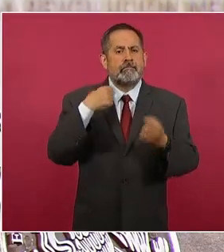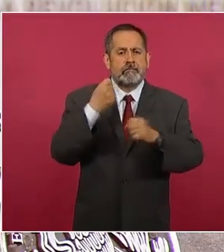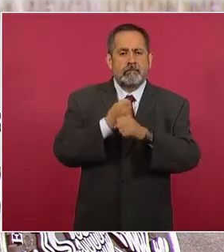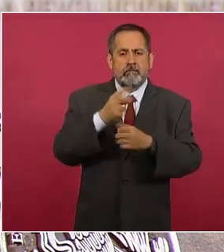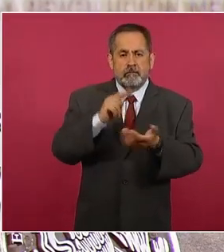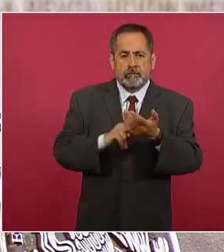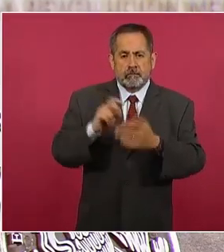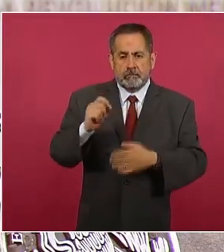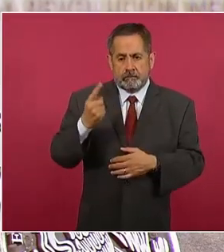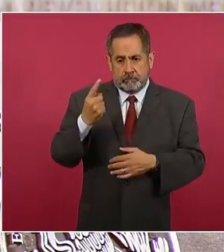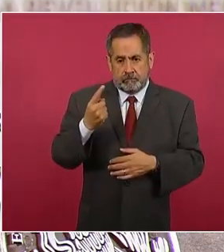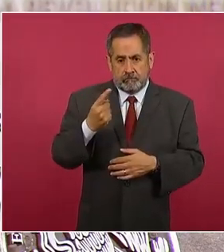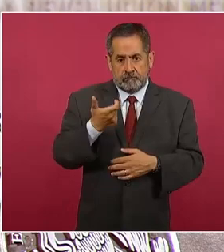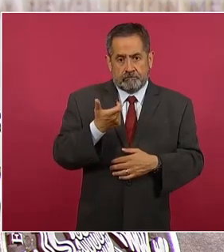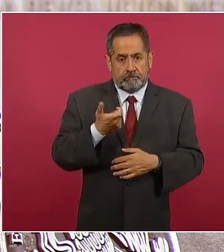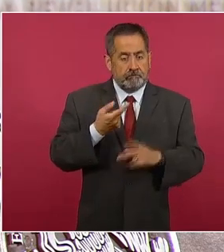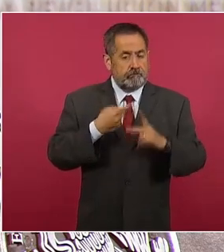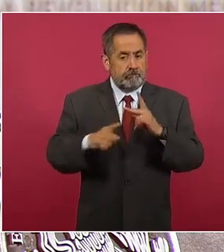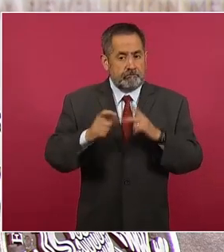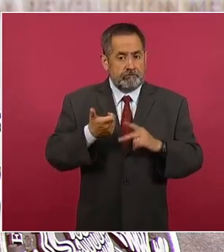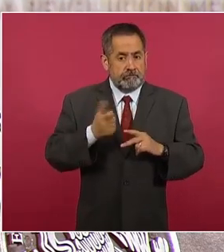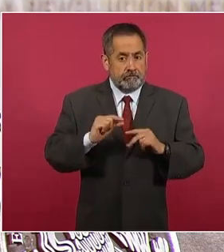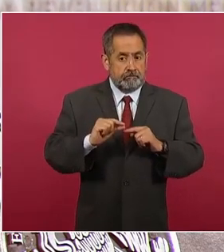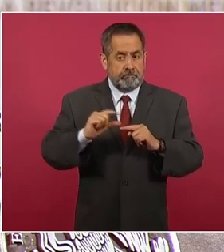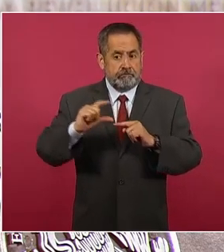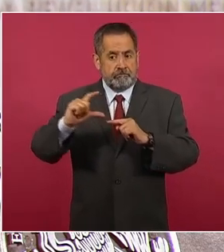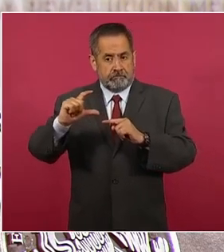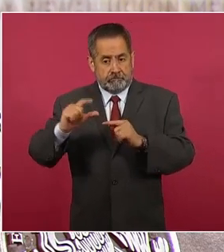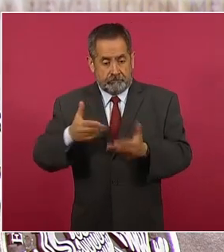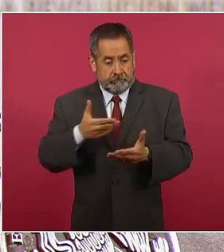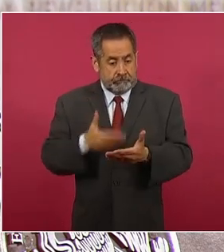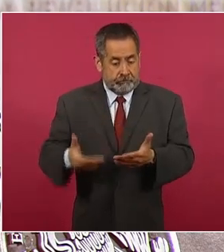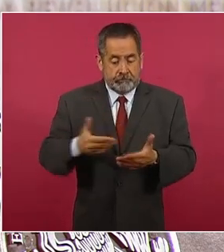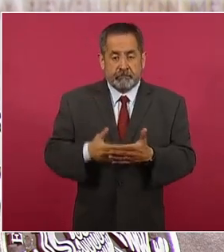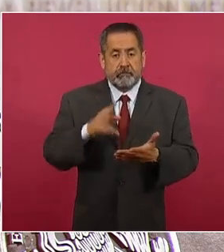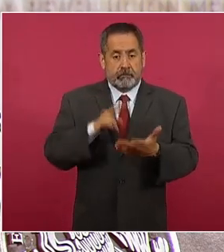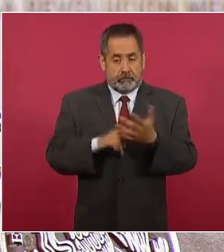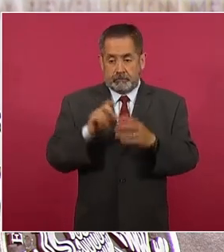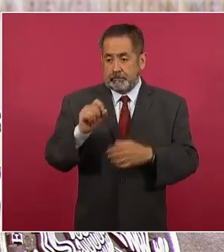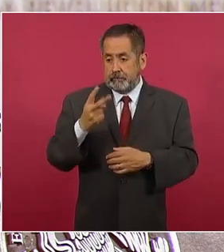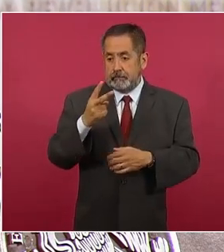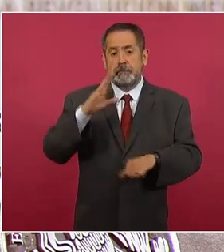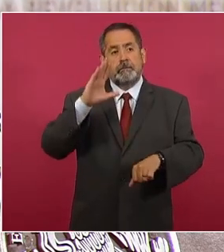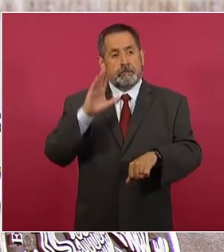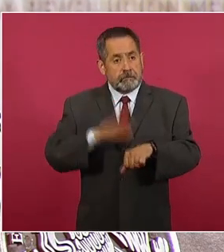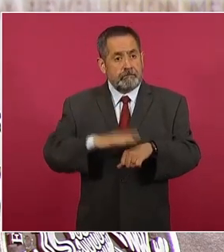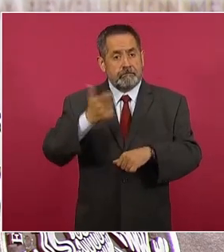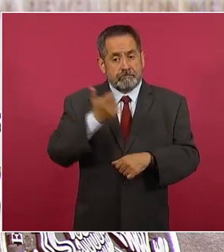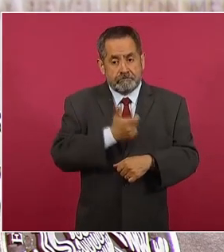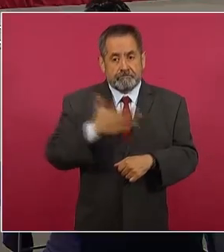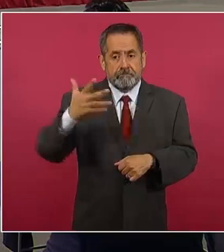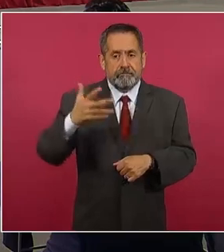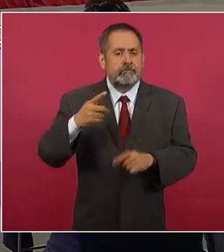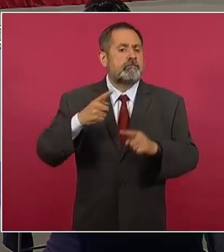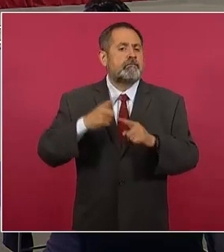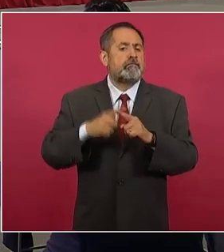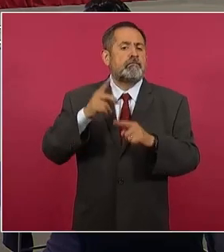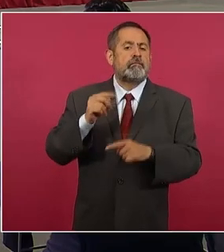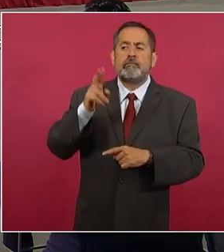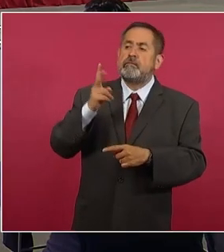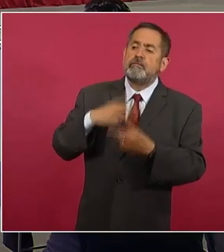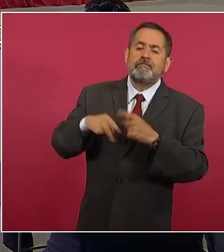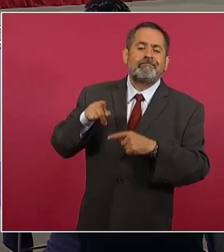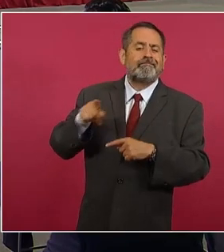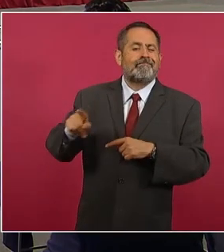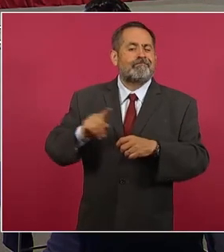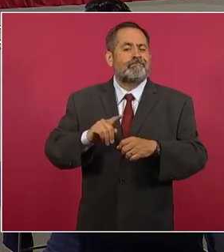agravó en 2022 con el conflicto entre Rusia y Ucrania y esto elevó aún más los